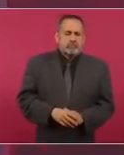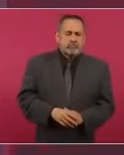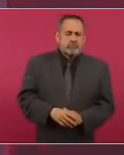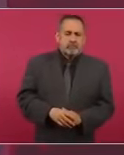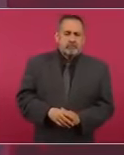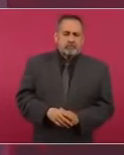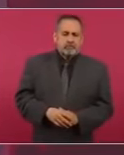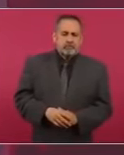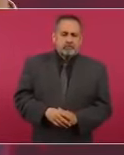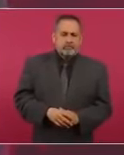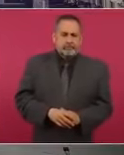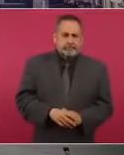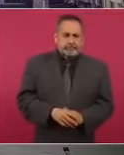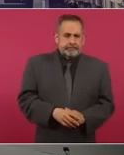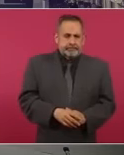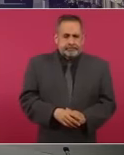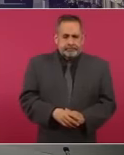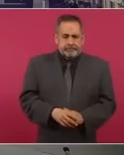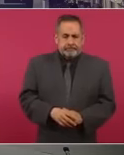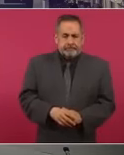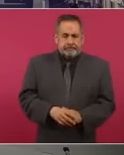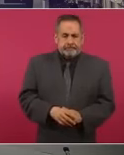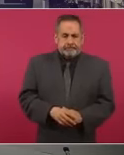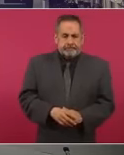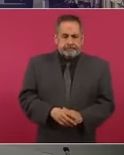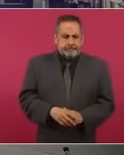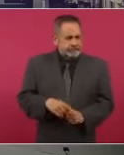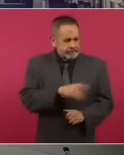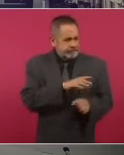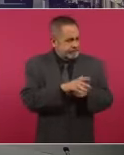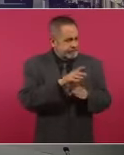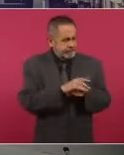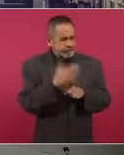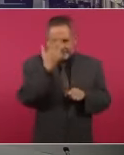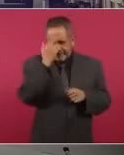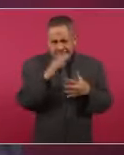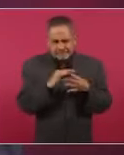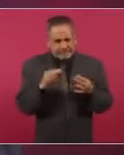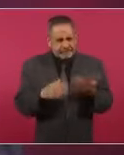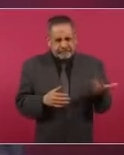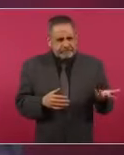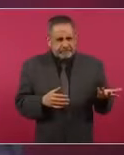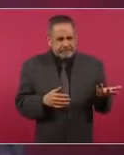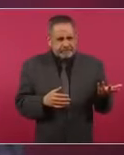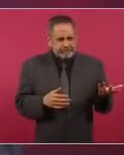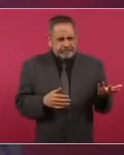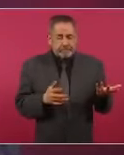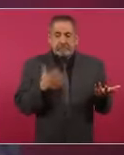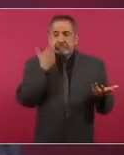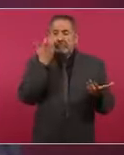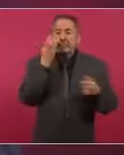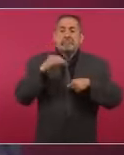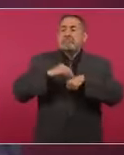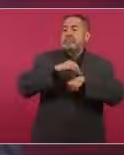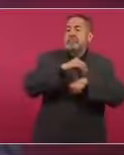A ver, cuál es la excusa